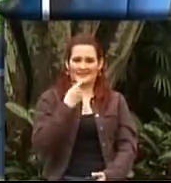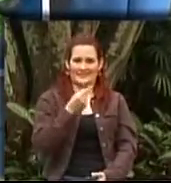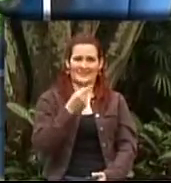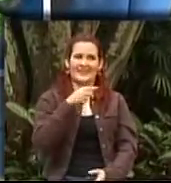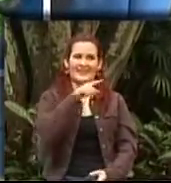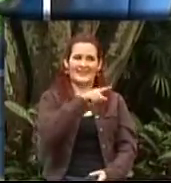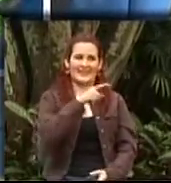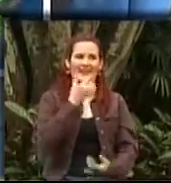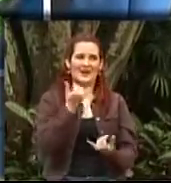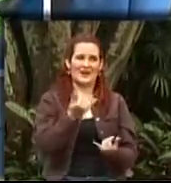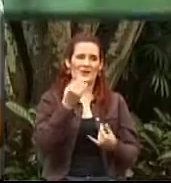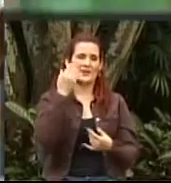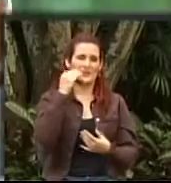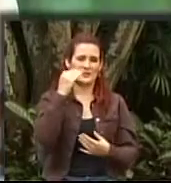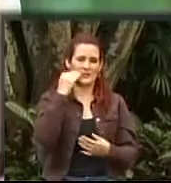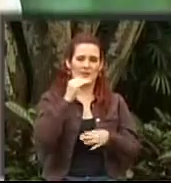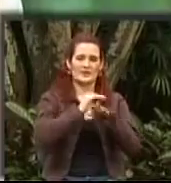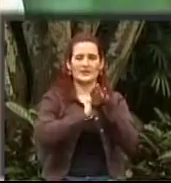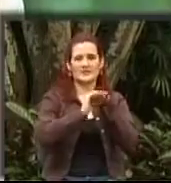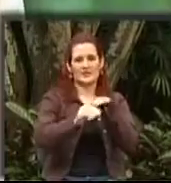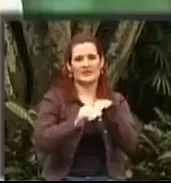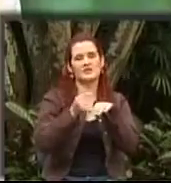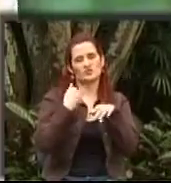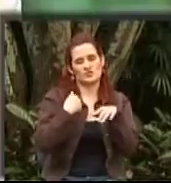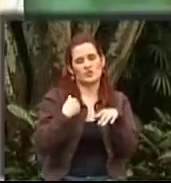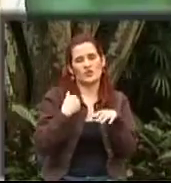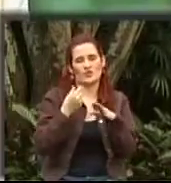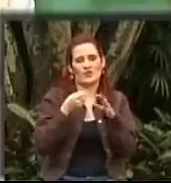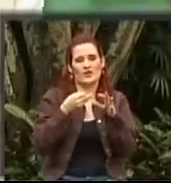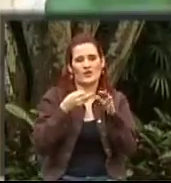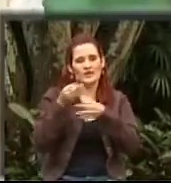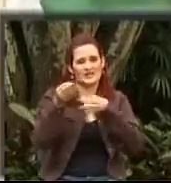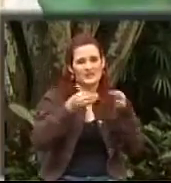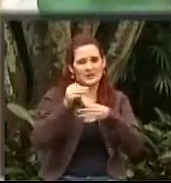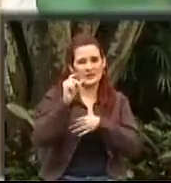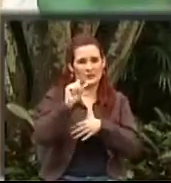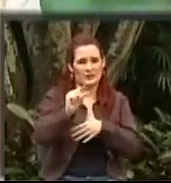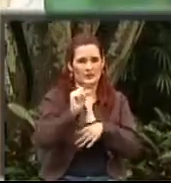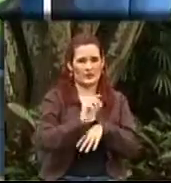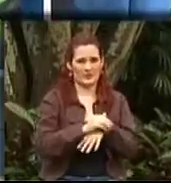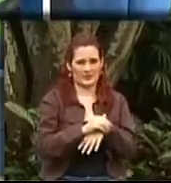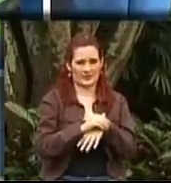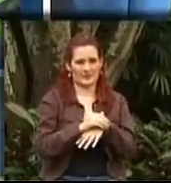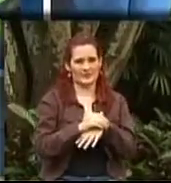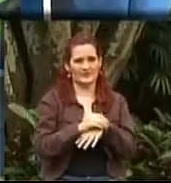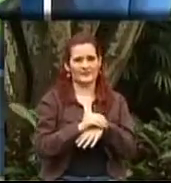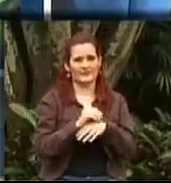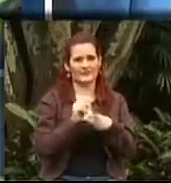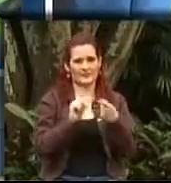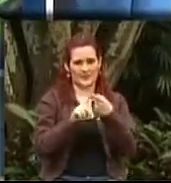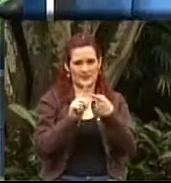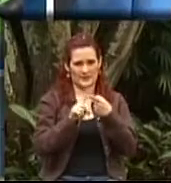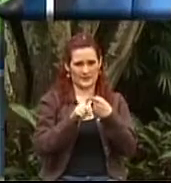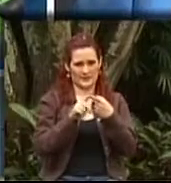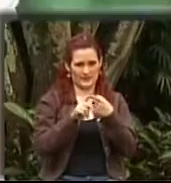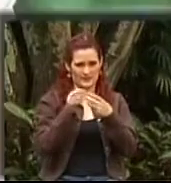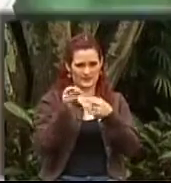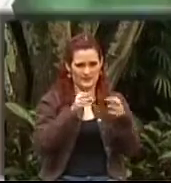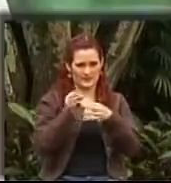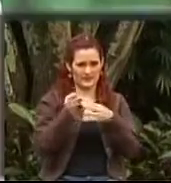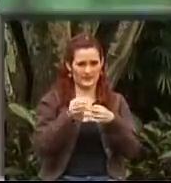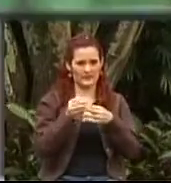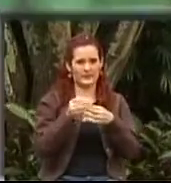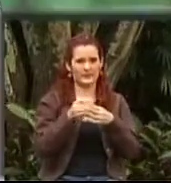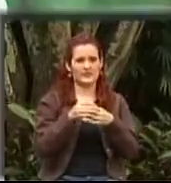a hacer a la doctora Adriana Suárez, pero voy a responder parte de Además, porque por la edad también tiene que ver con la población adulto mayor, ¿cierto? Bueno,